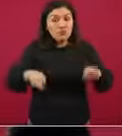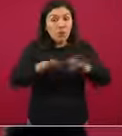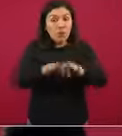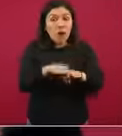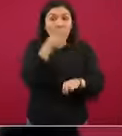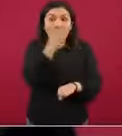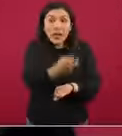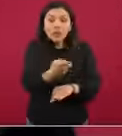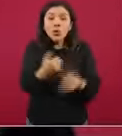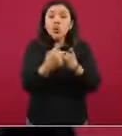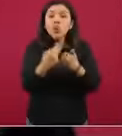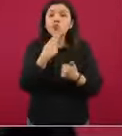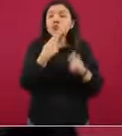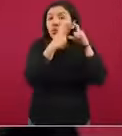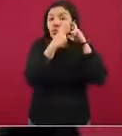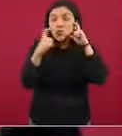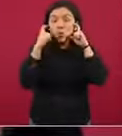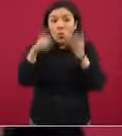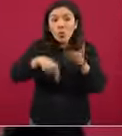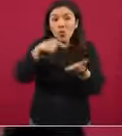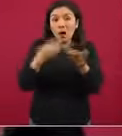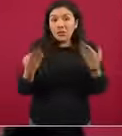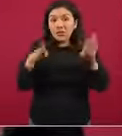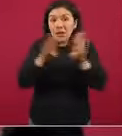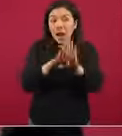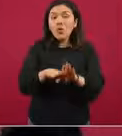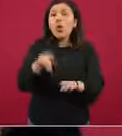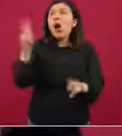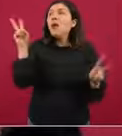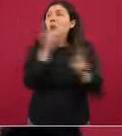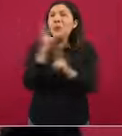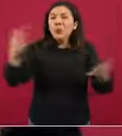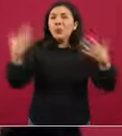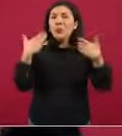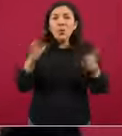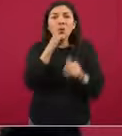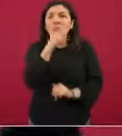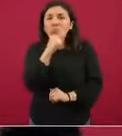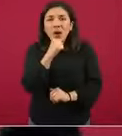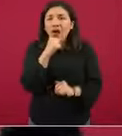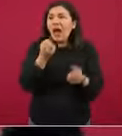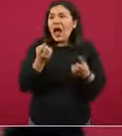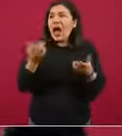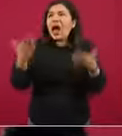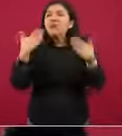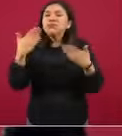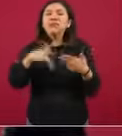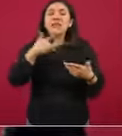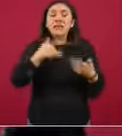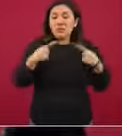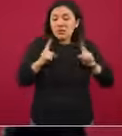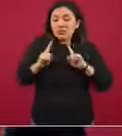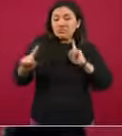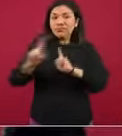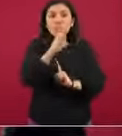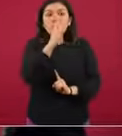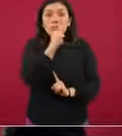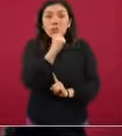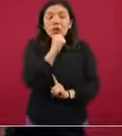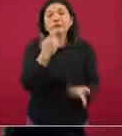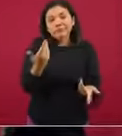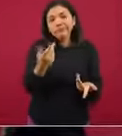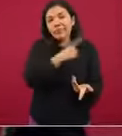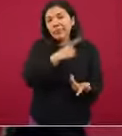el usar los cubrebocas en lugares cerrados, con poca ventilación y donde no puedes mantener la sana distancia.